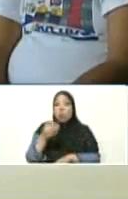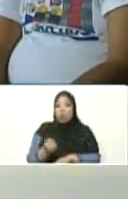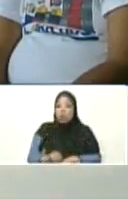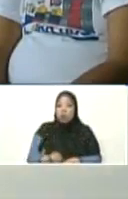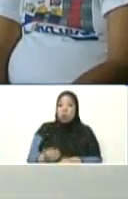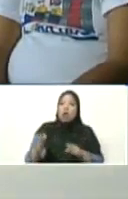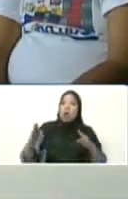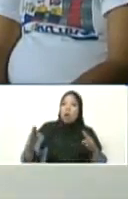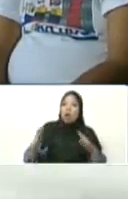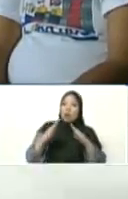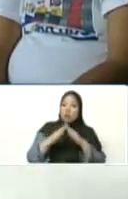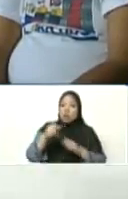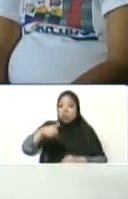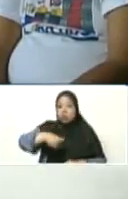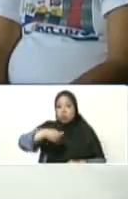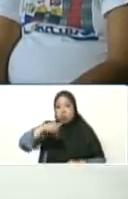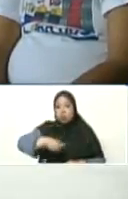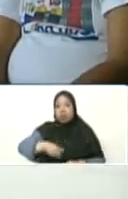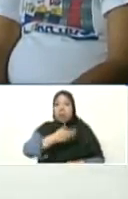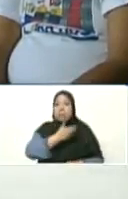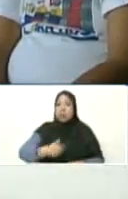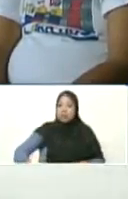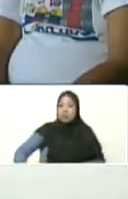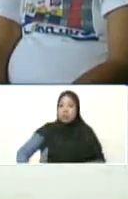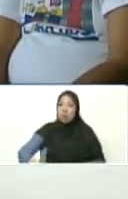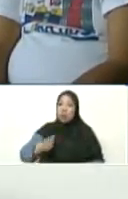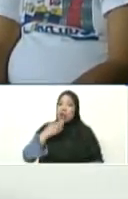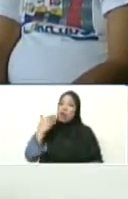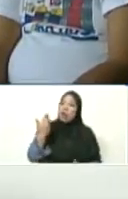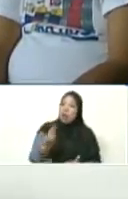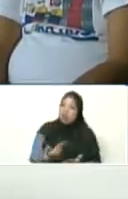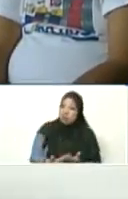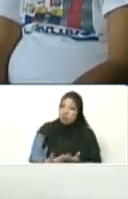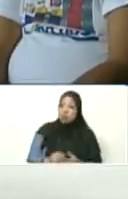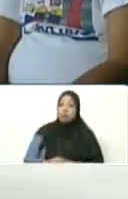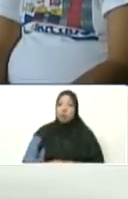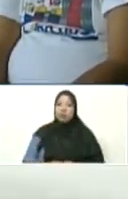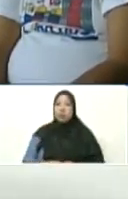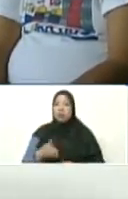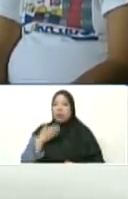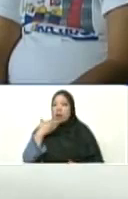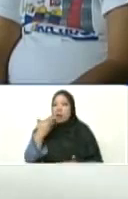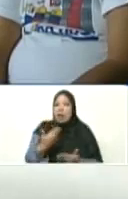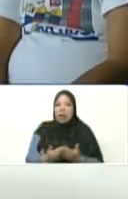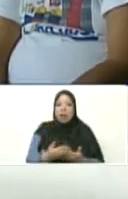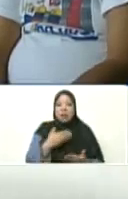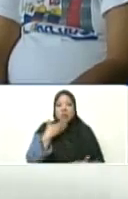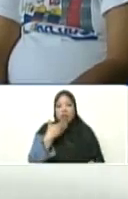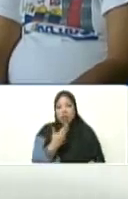van a decir, yo estoy aquí, presidente, gracias, ¿ok? Gracias, gracias, de verdad.